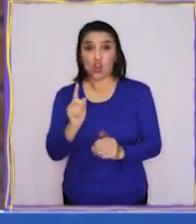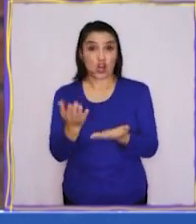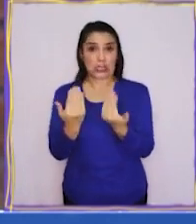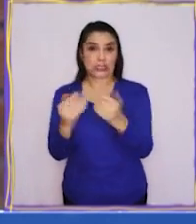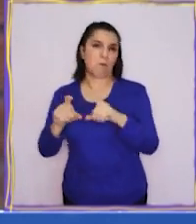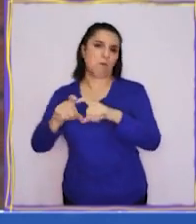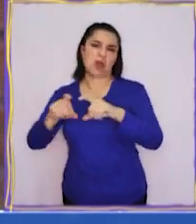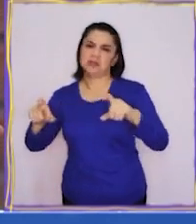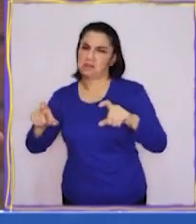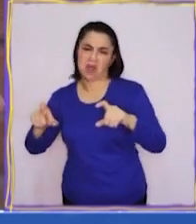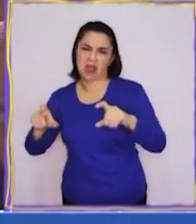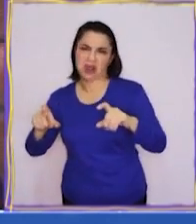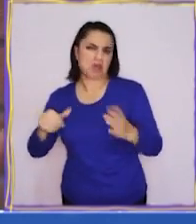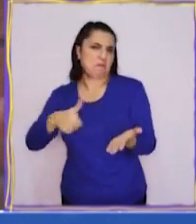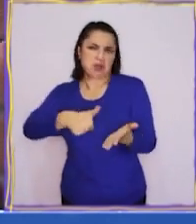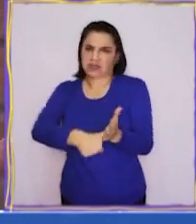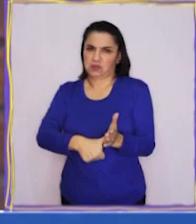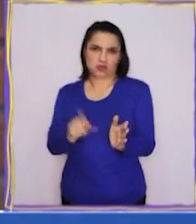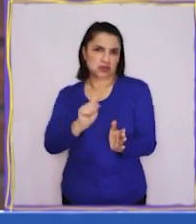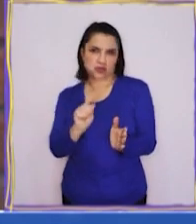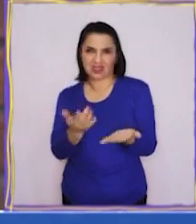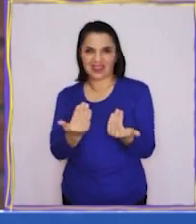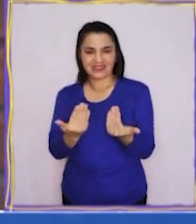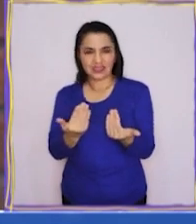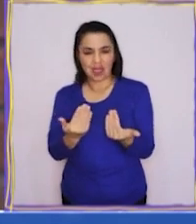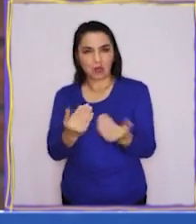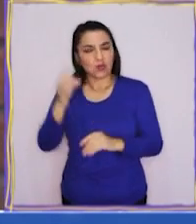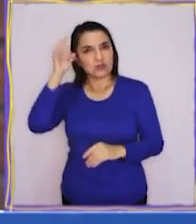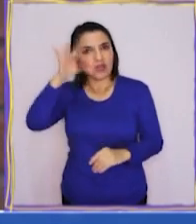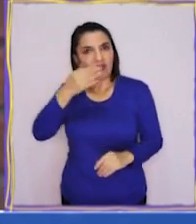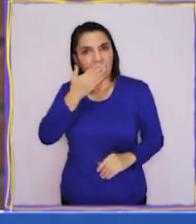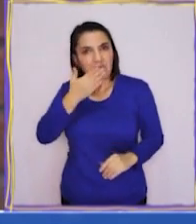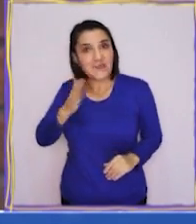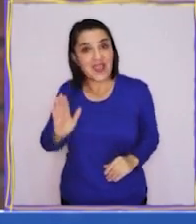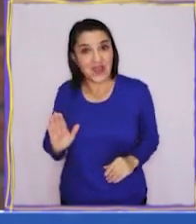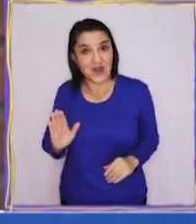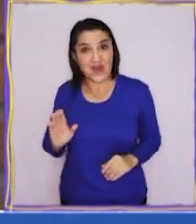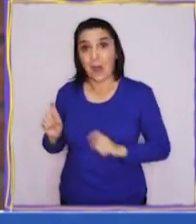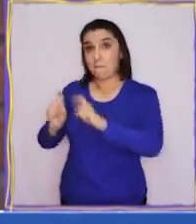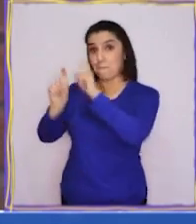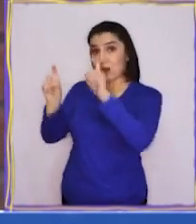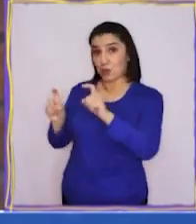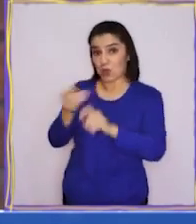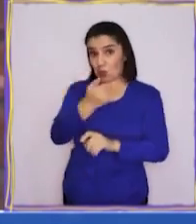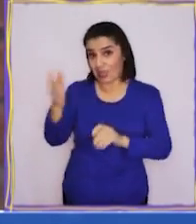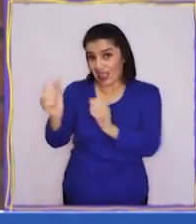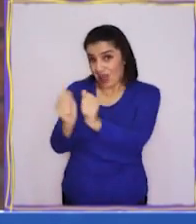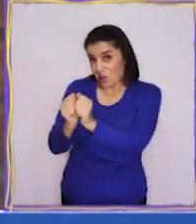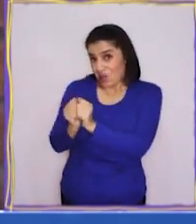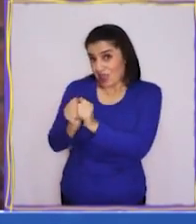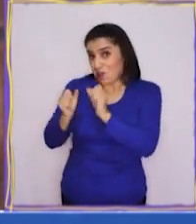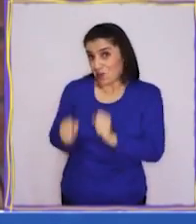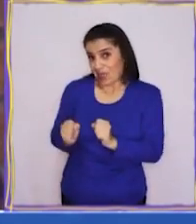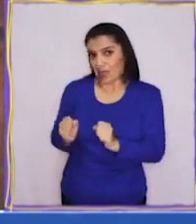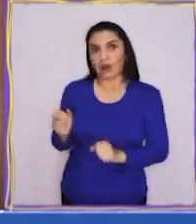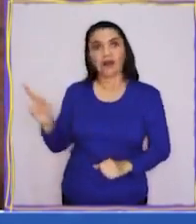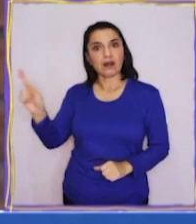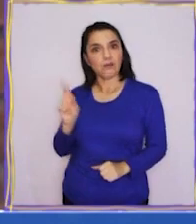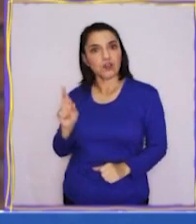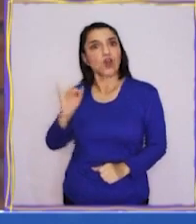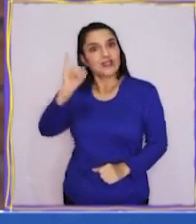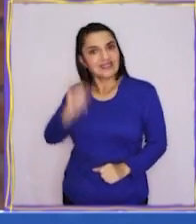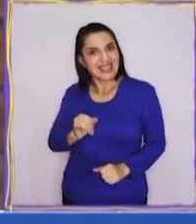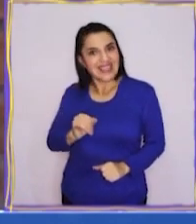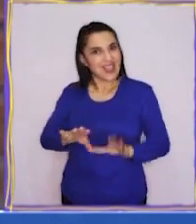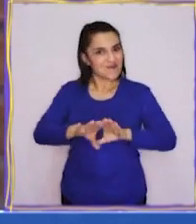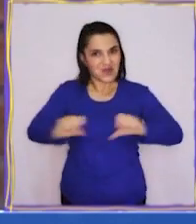necesitamos ni siquiera pasajes ni pasaporte. Y saben que lo mejor de todo, le pregunté si ustedes pueden venir conmigo y me dijo que